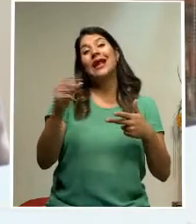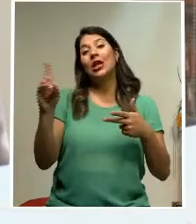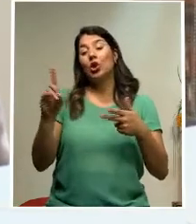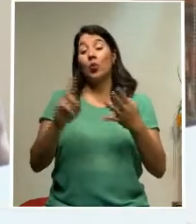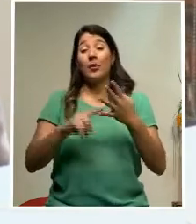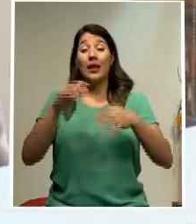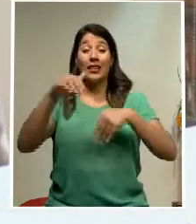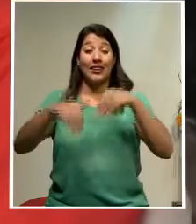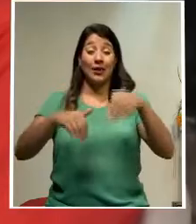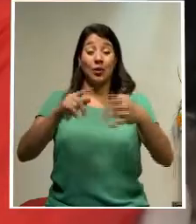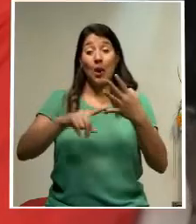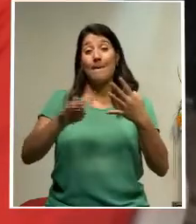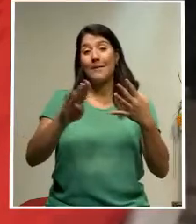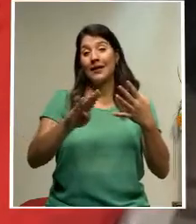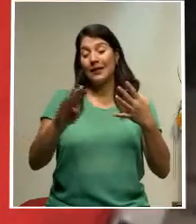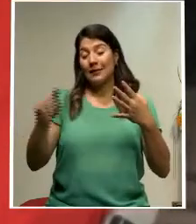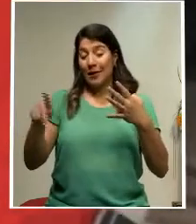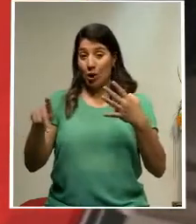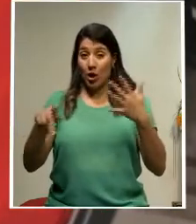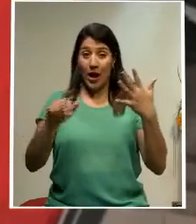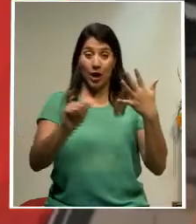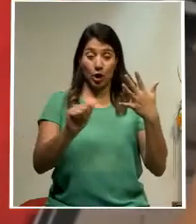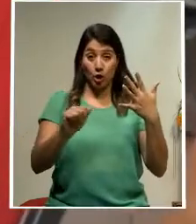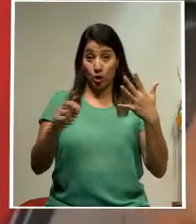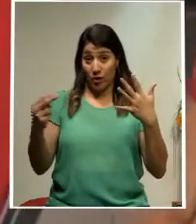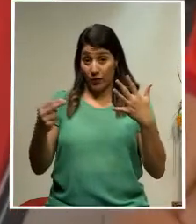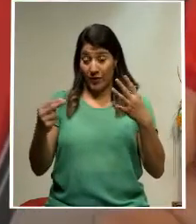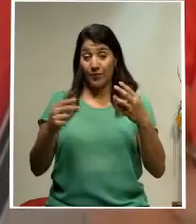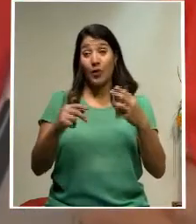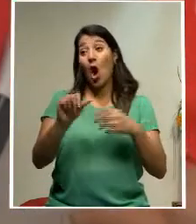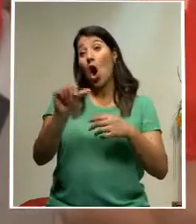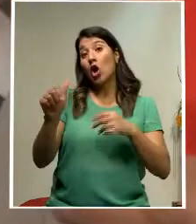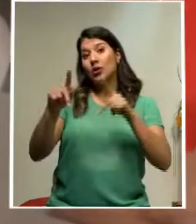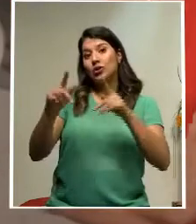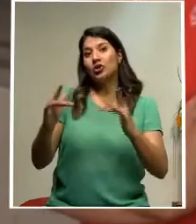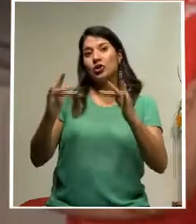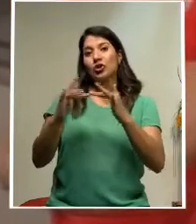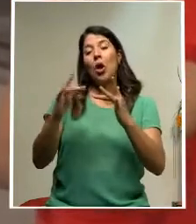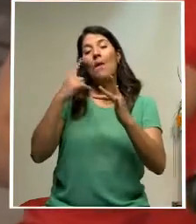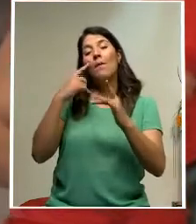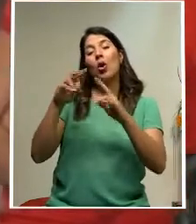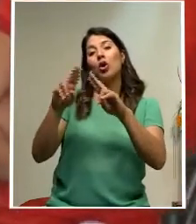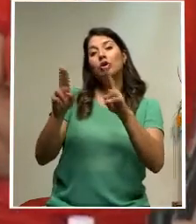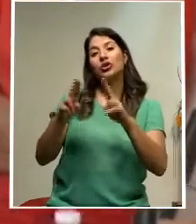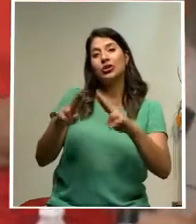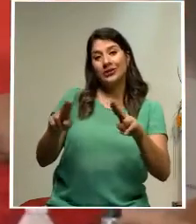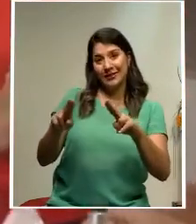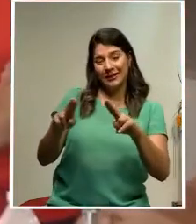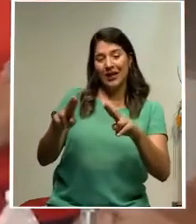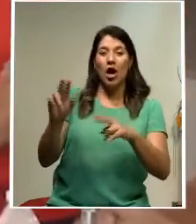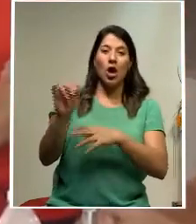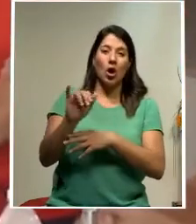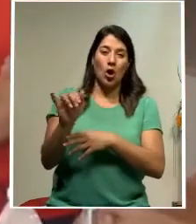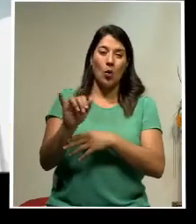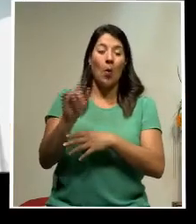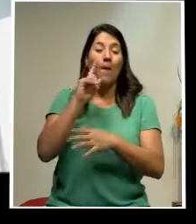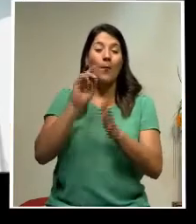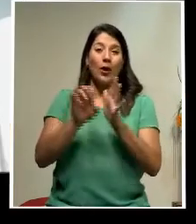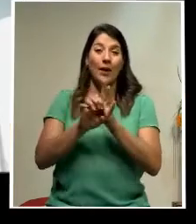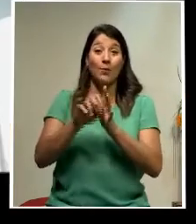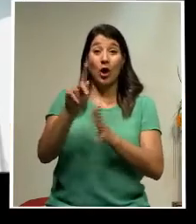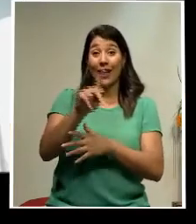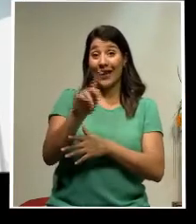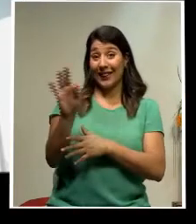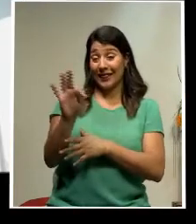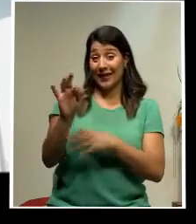nadadores Beatriz Padrón y Arnoldo Herrera, mientras que otros estuvieron conectados a través de plataformas virtuales, como fue el caso del ciclista Kenneth